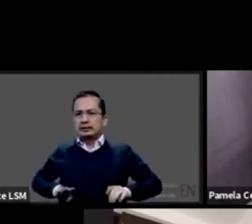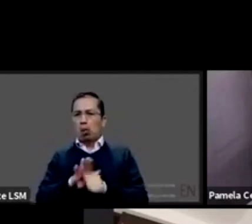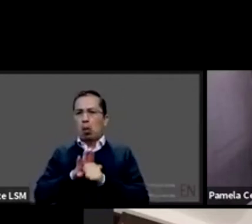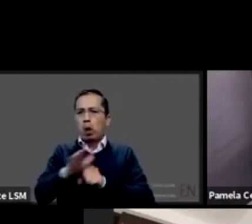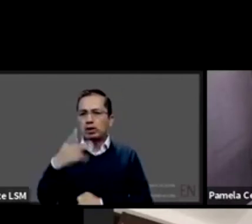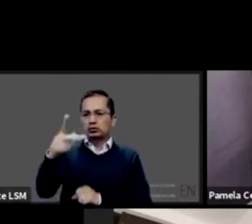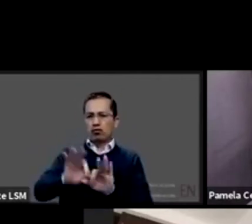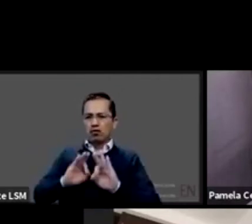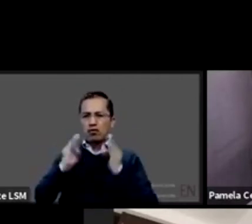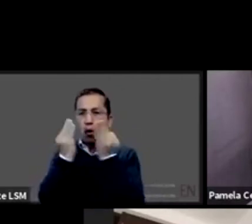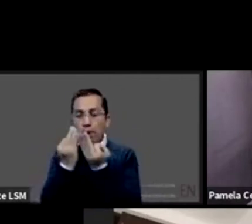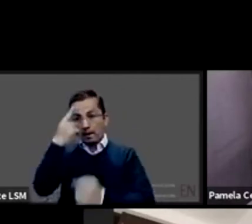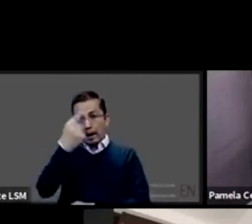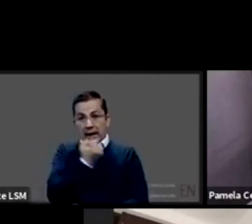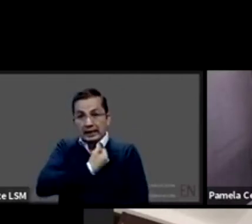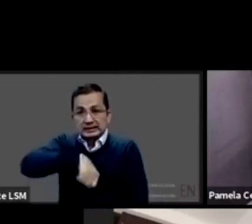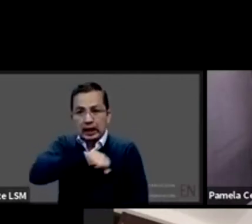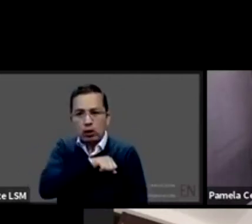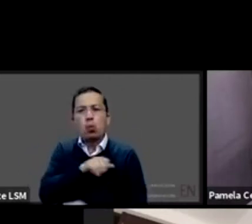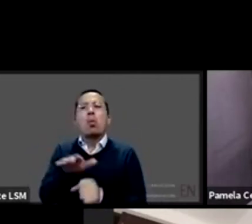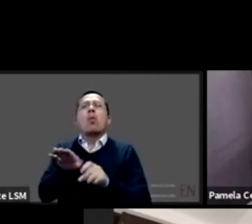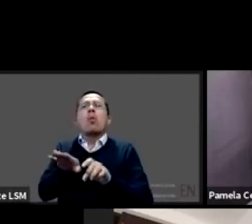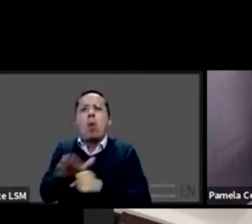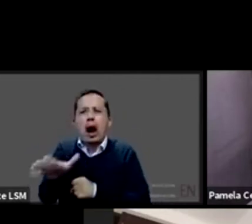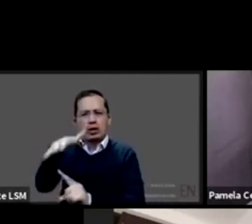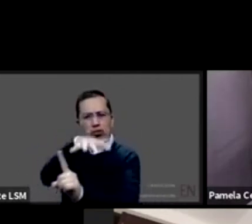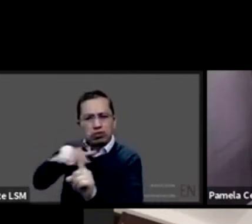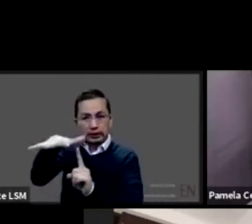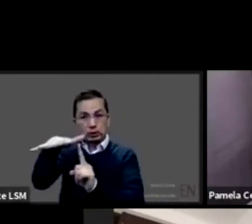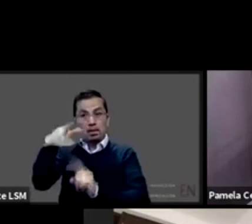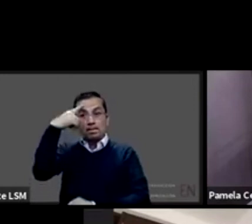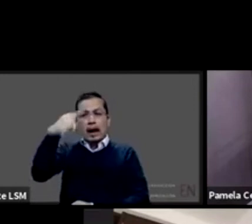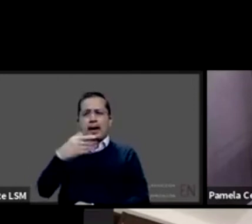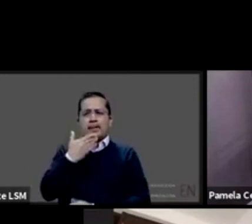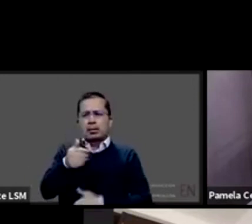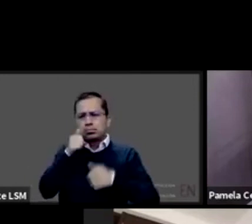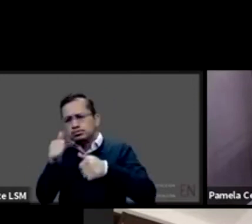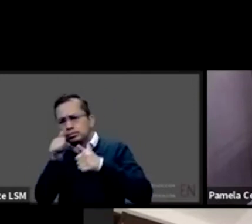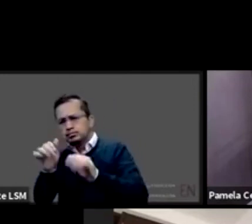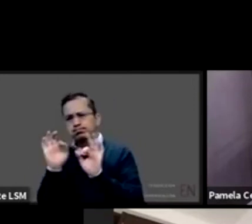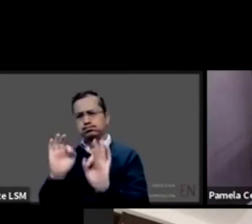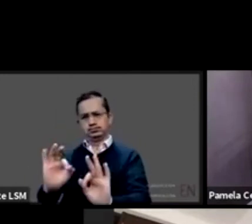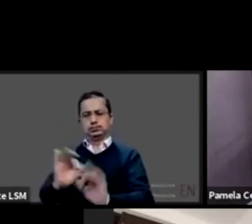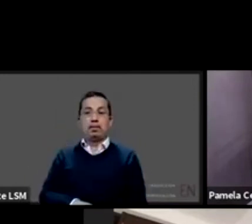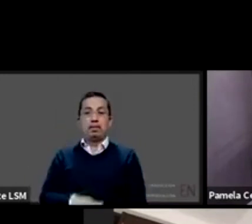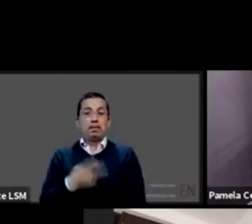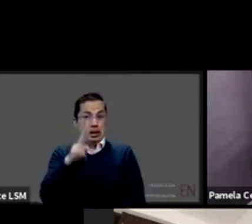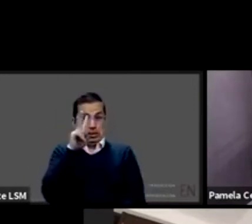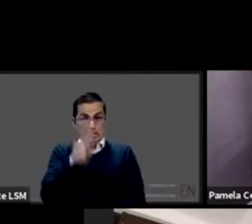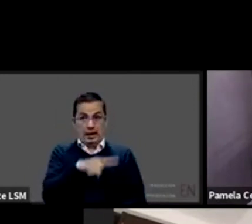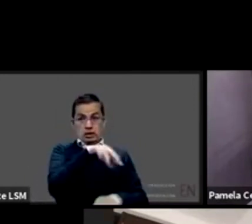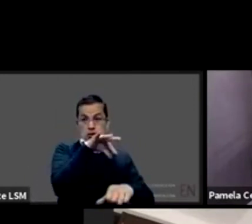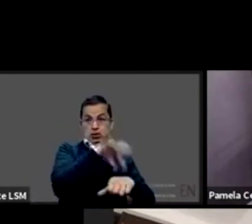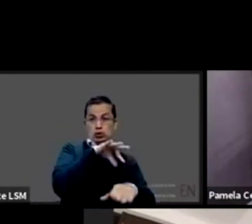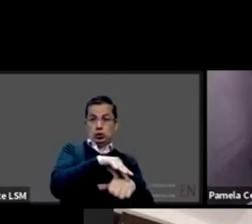nacemos, pero la atención médica ha olvidado por completo muchas cosas, entre ellas